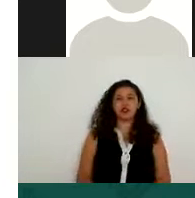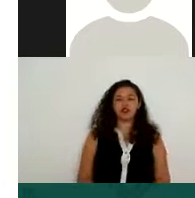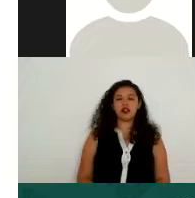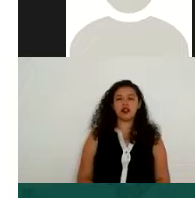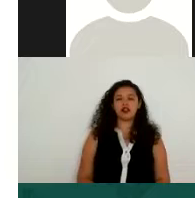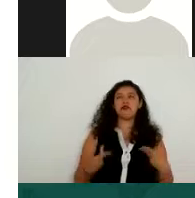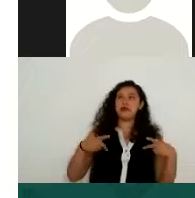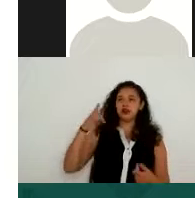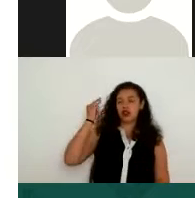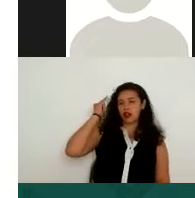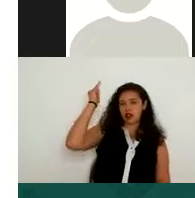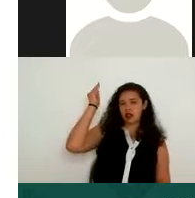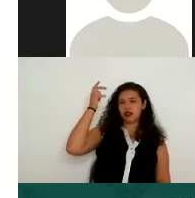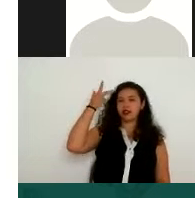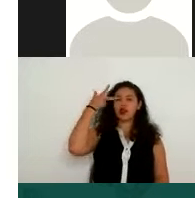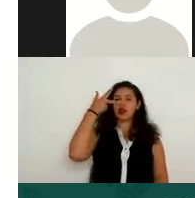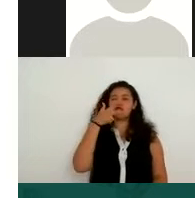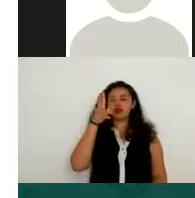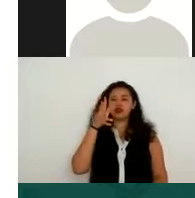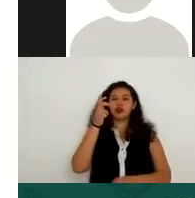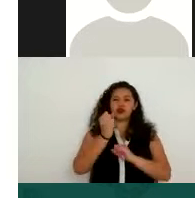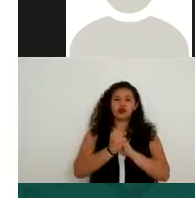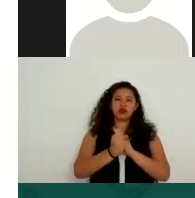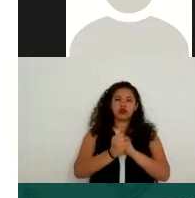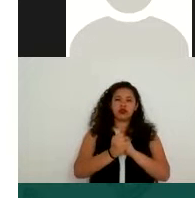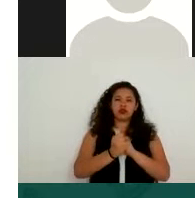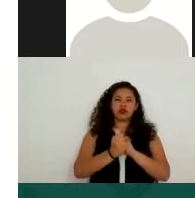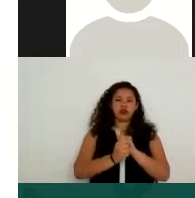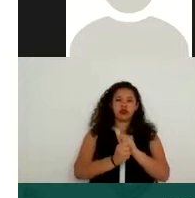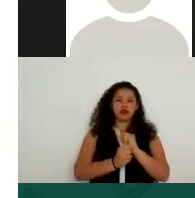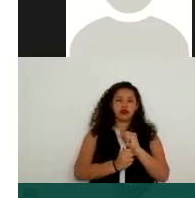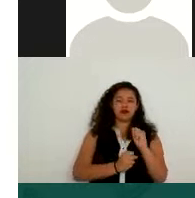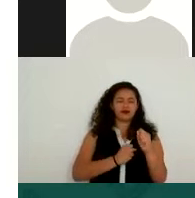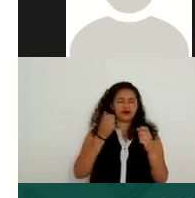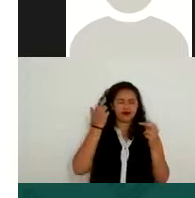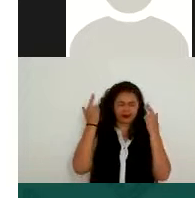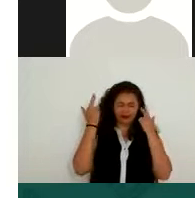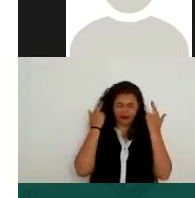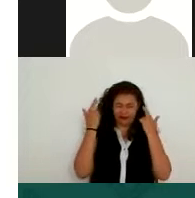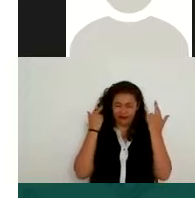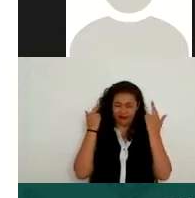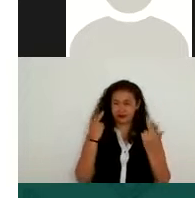8 años, que está en el departamento, está